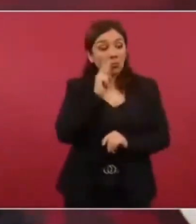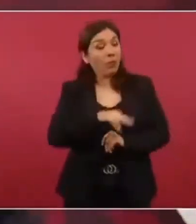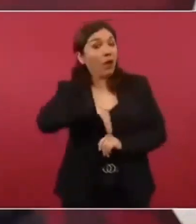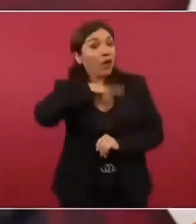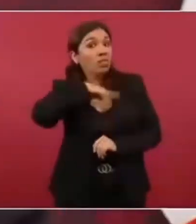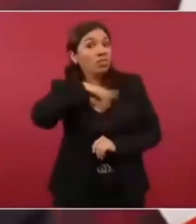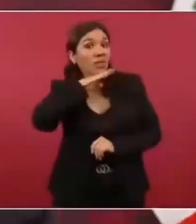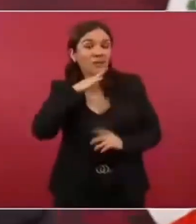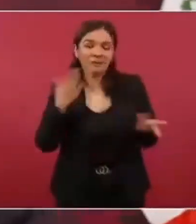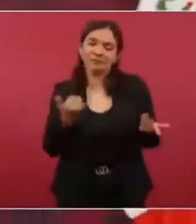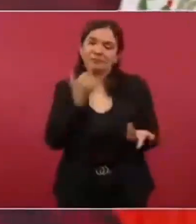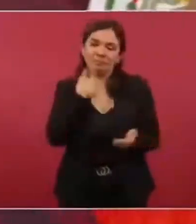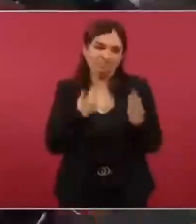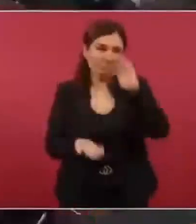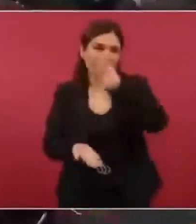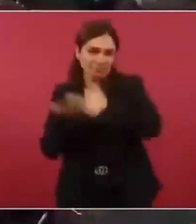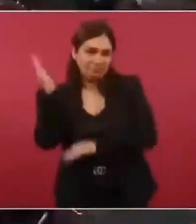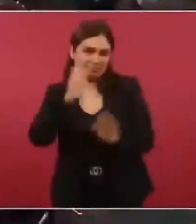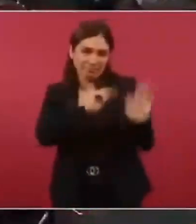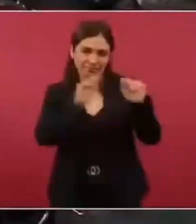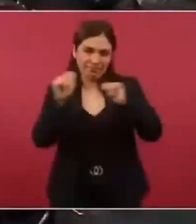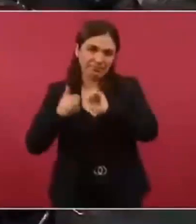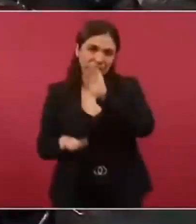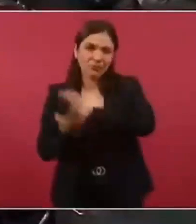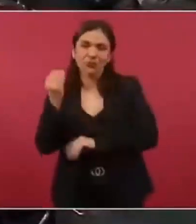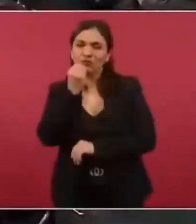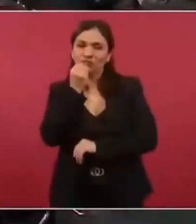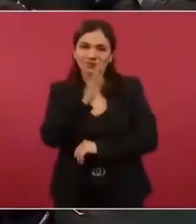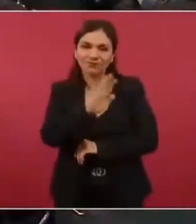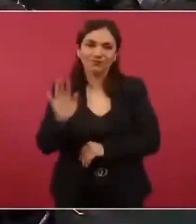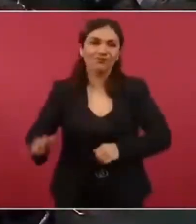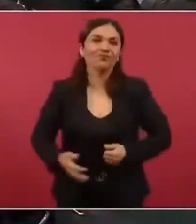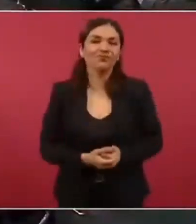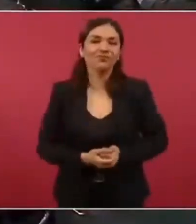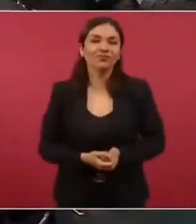me voy. Dios, vamos a asayunar. Gracias. Gracias. Gracias.